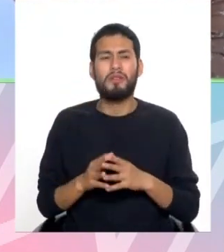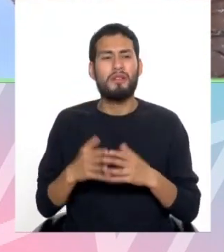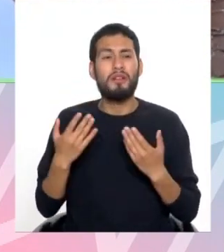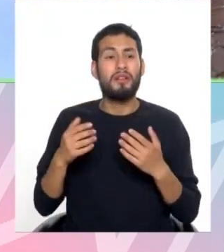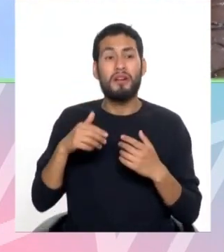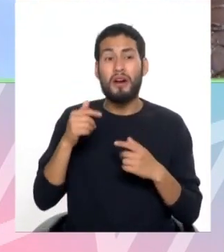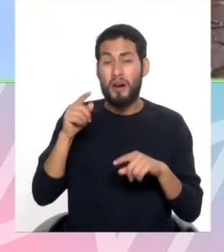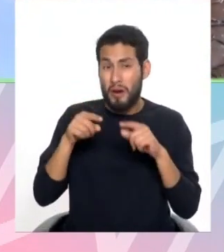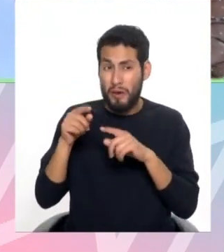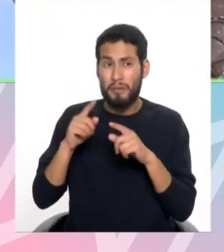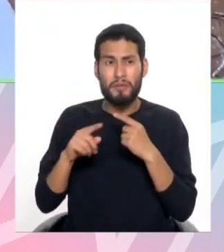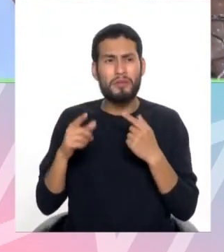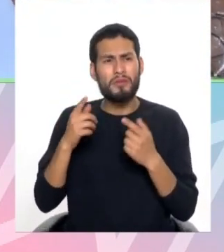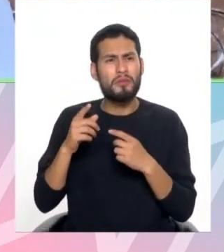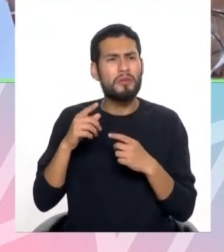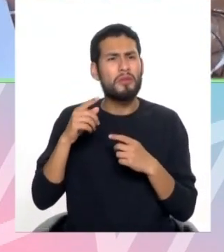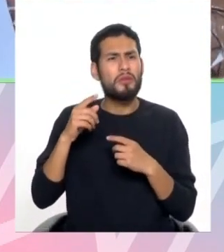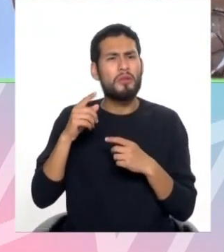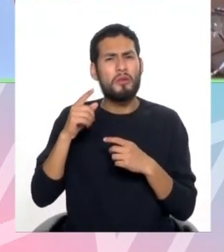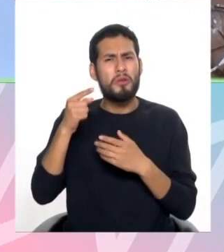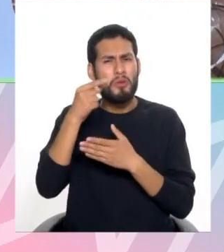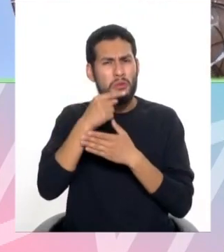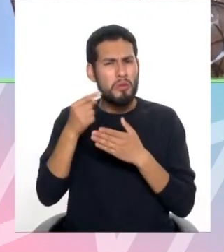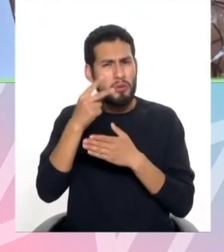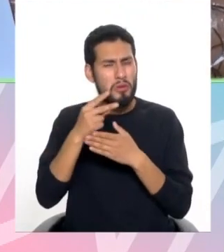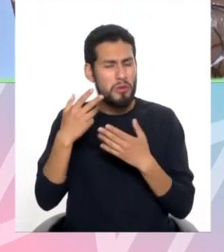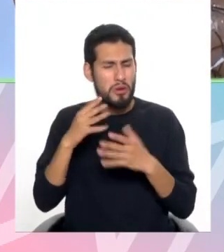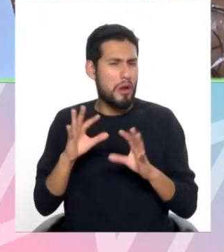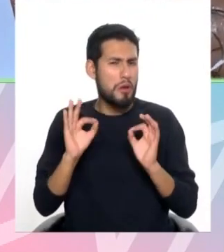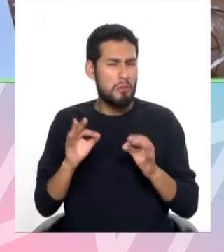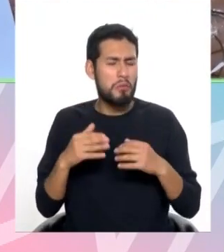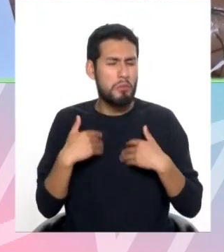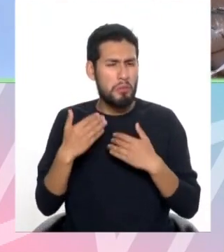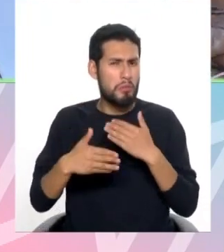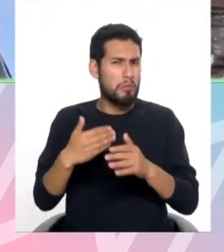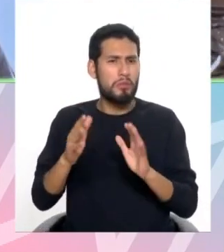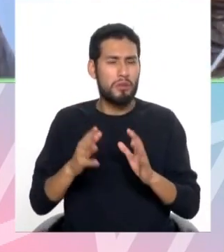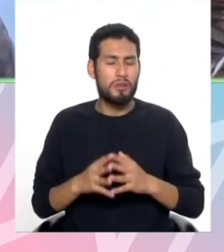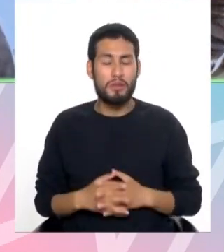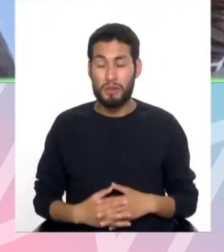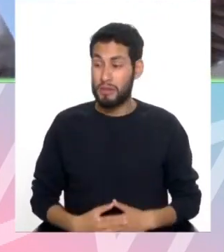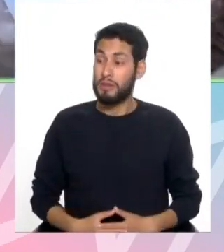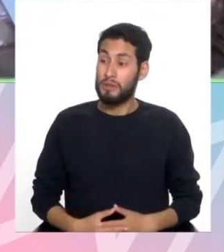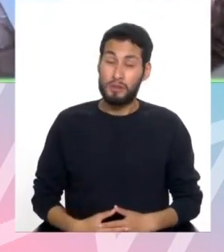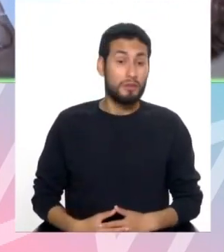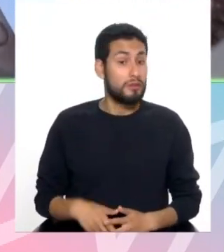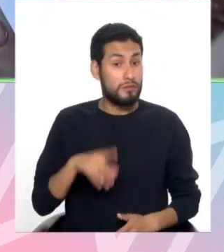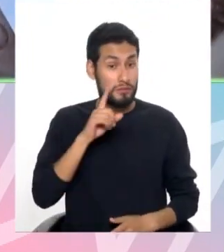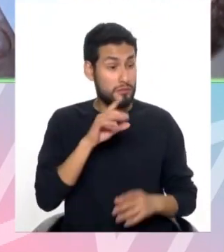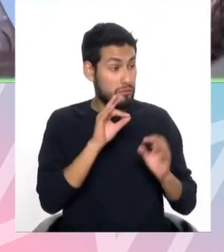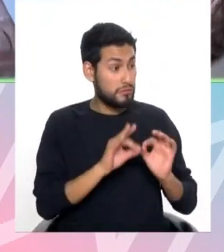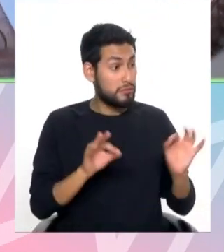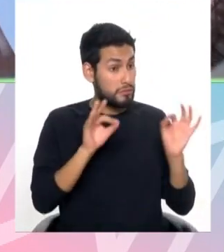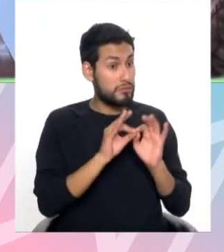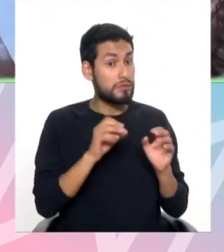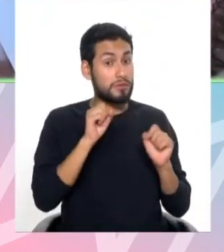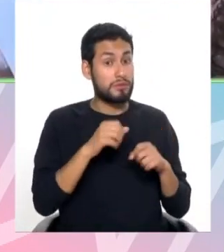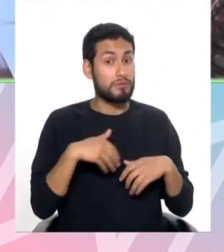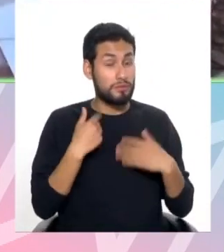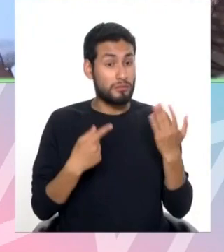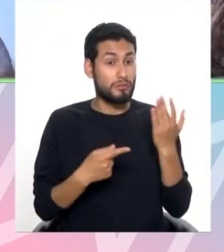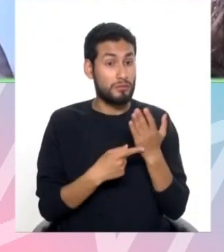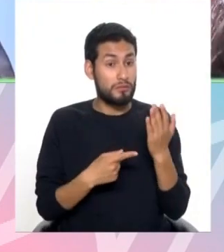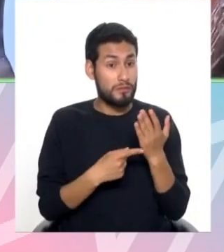más de caso médico, pero entre unas dos semanas uno ya puede reincorporarse a su trabajo. Ahora, es importante decir hincapié que obtener esta